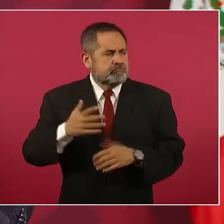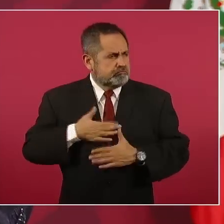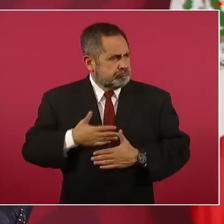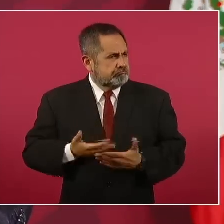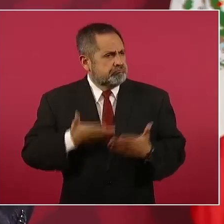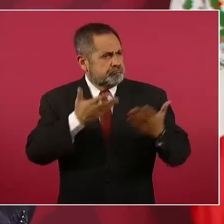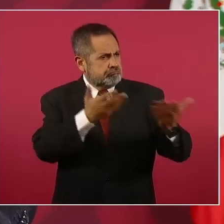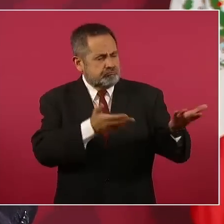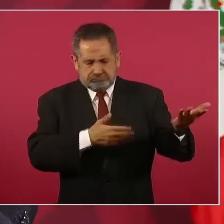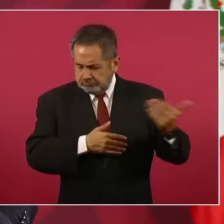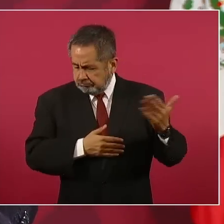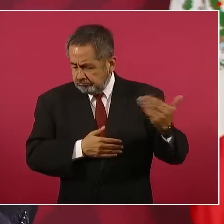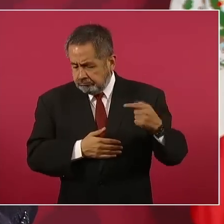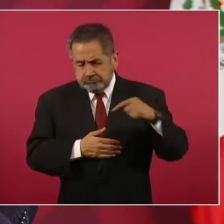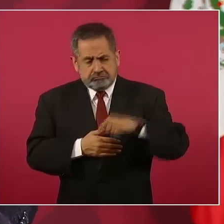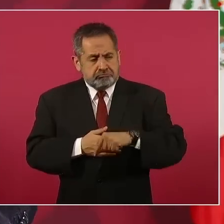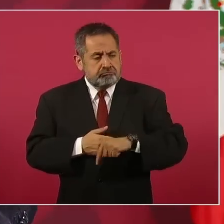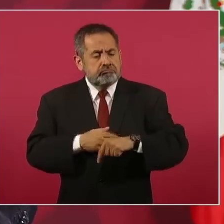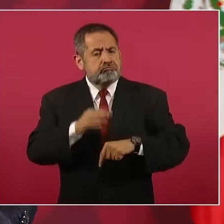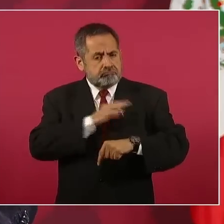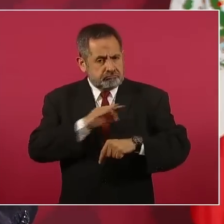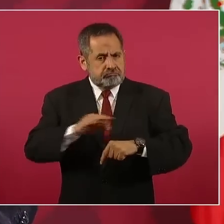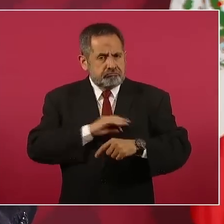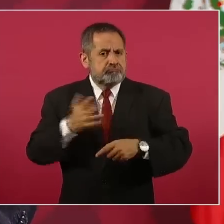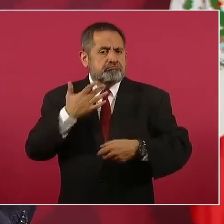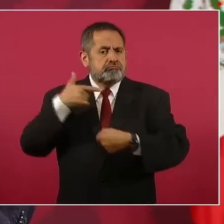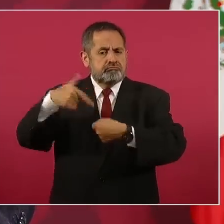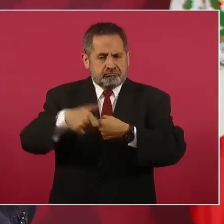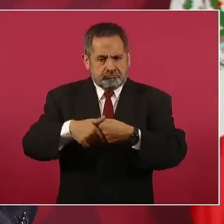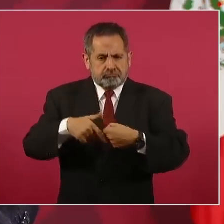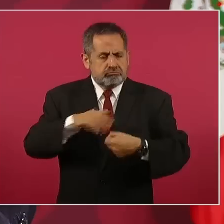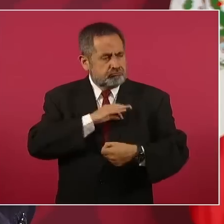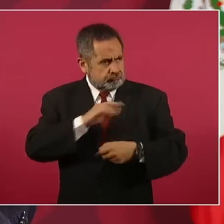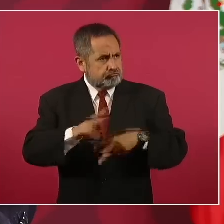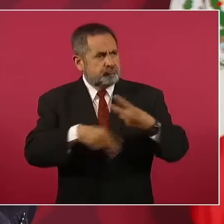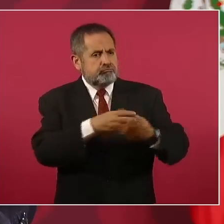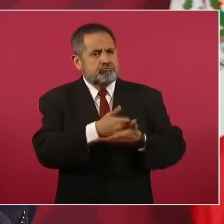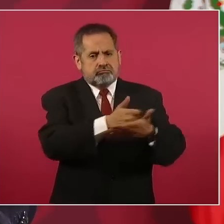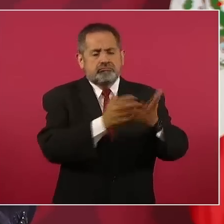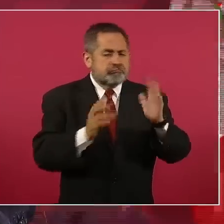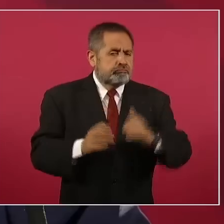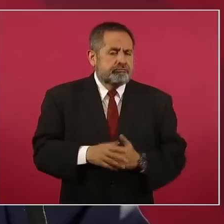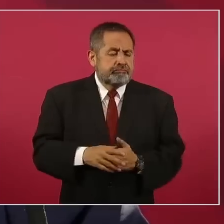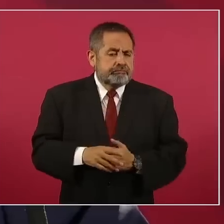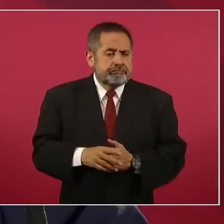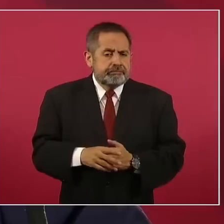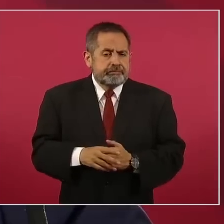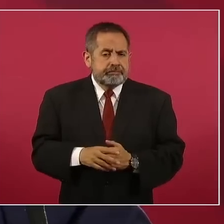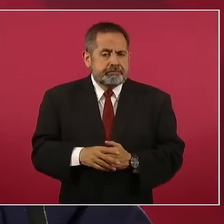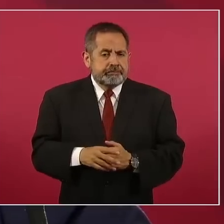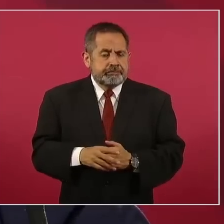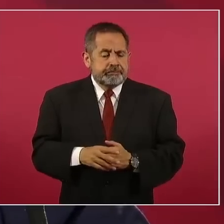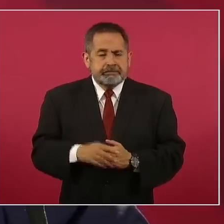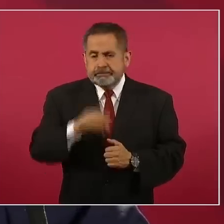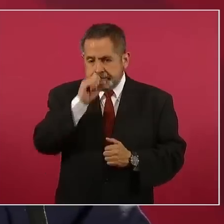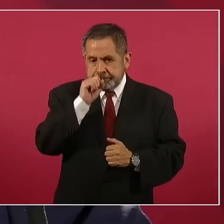decirle que podían contar con eso, que también